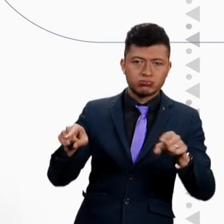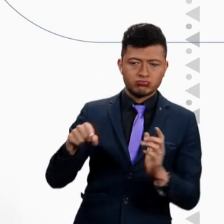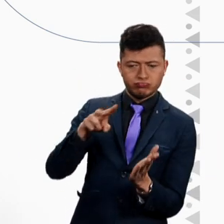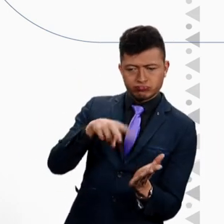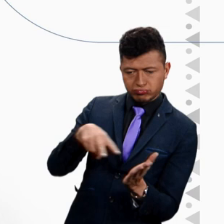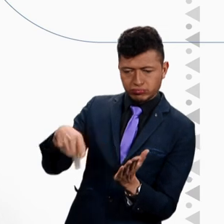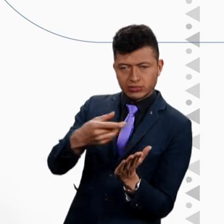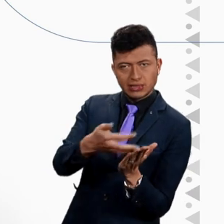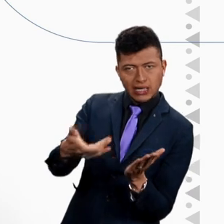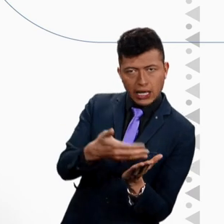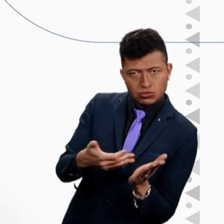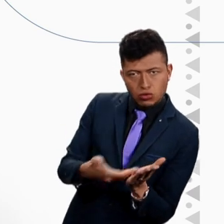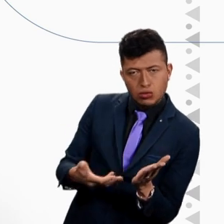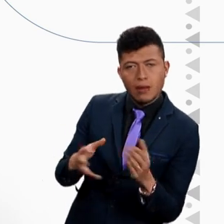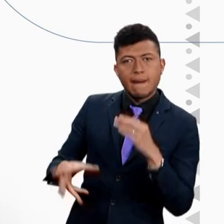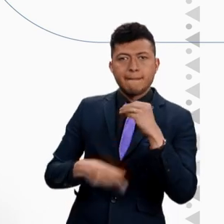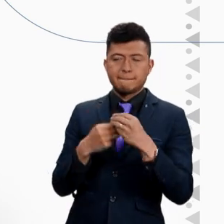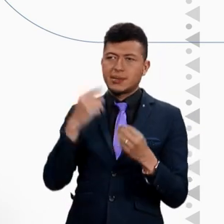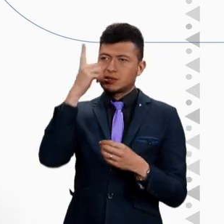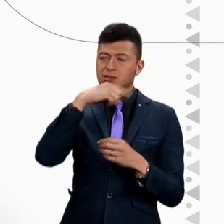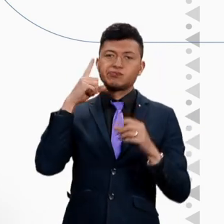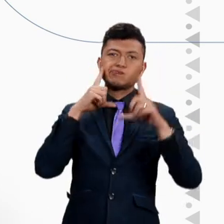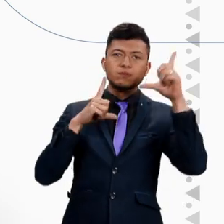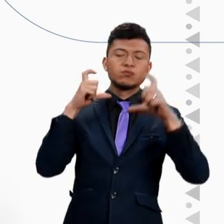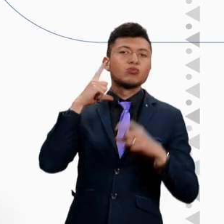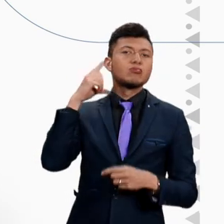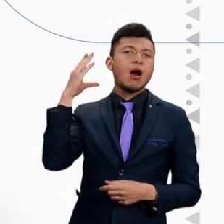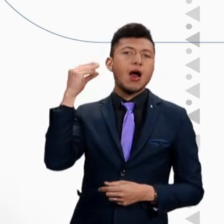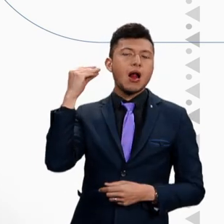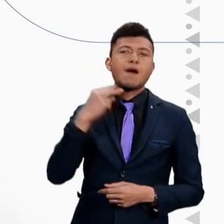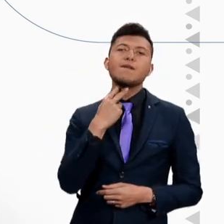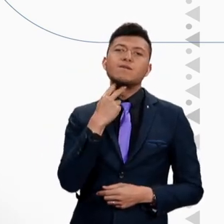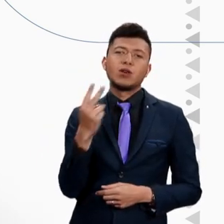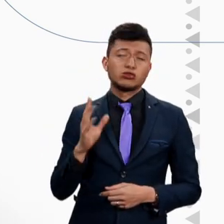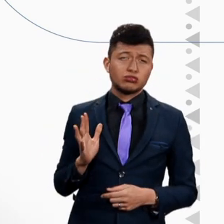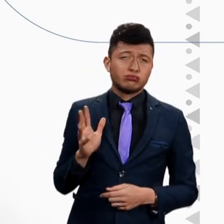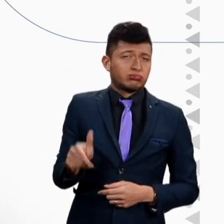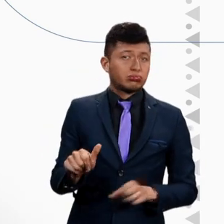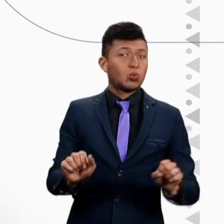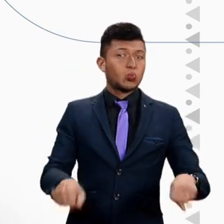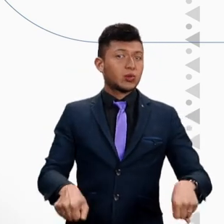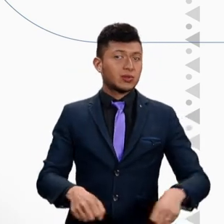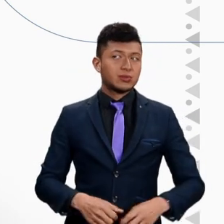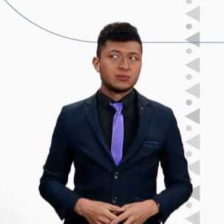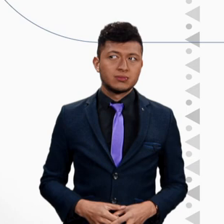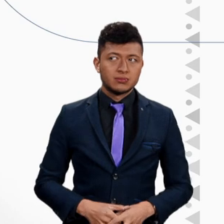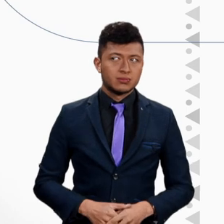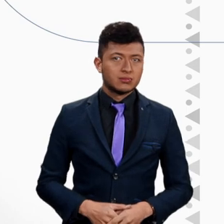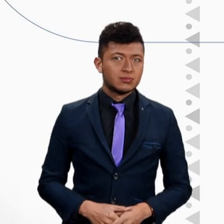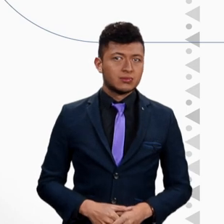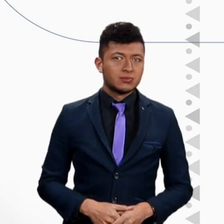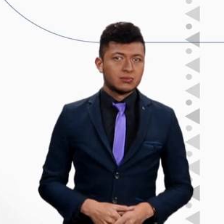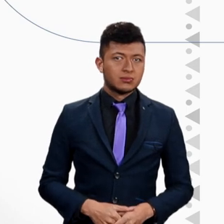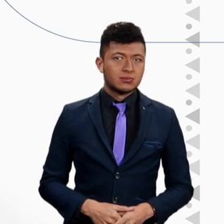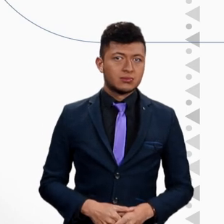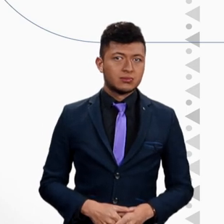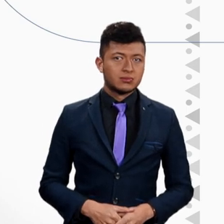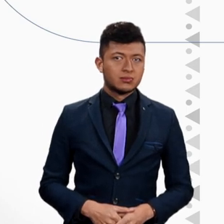reconocer objetos, leer textos e identificar expresiones faciales por medio de una voz que les describe lo que no pueden ver.